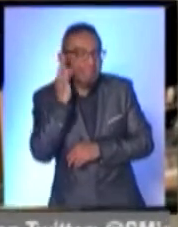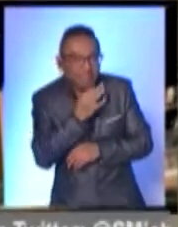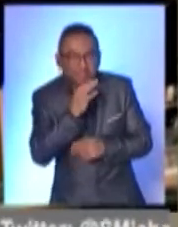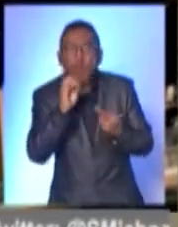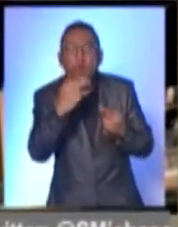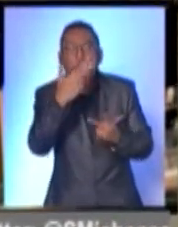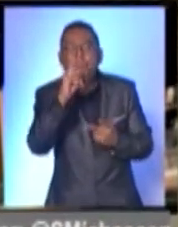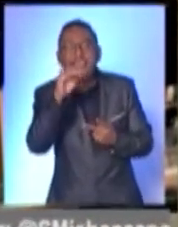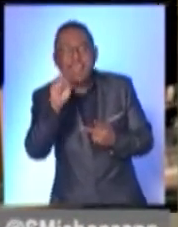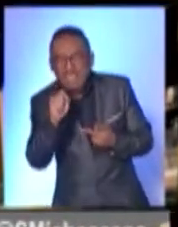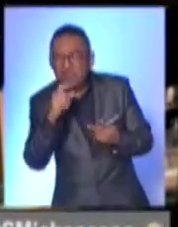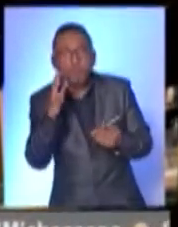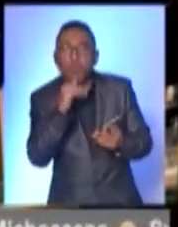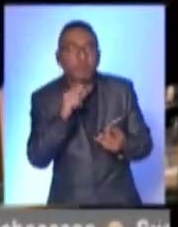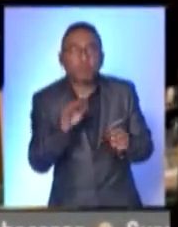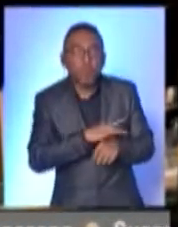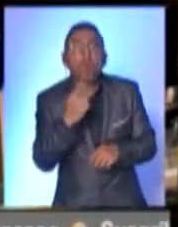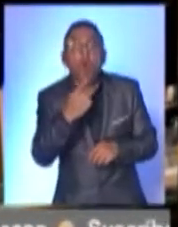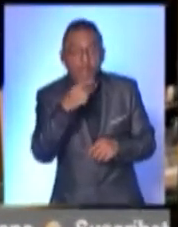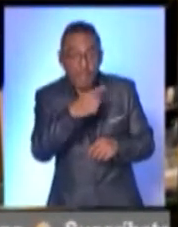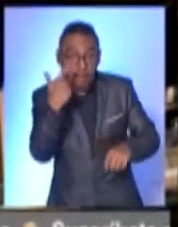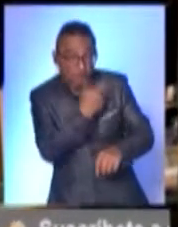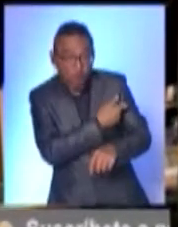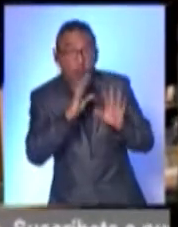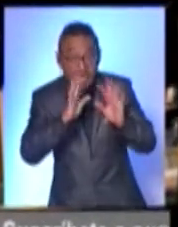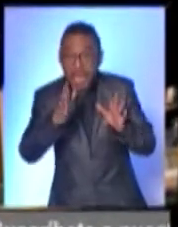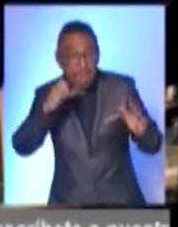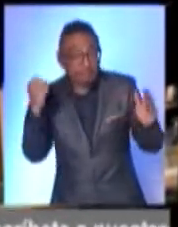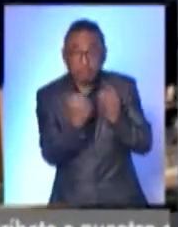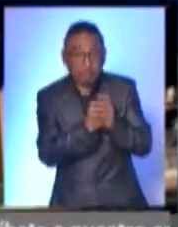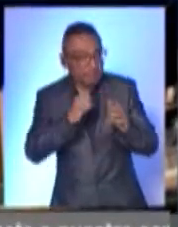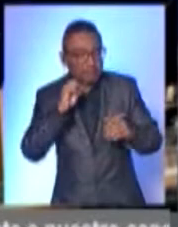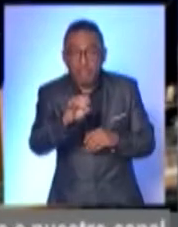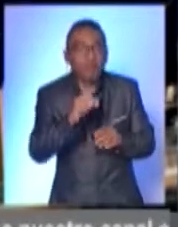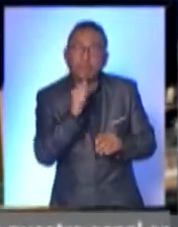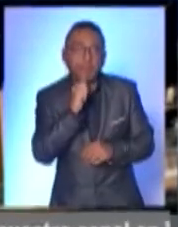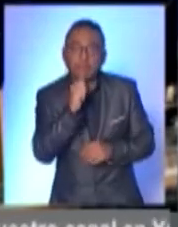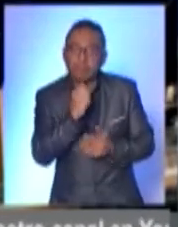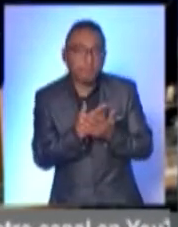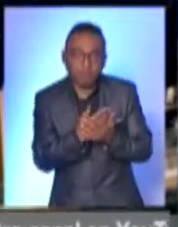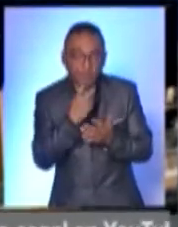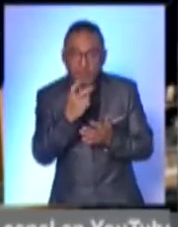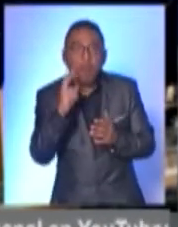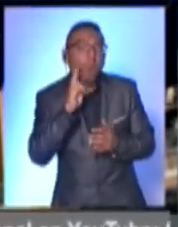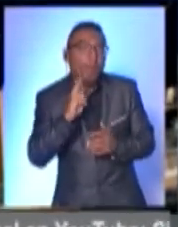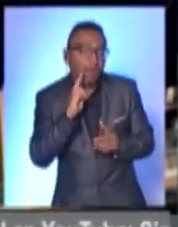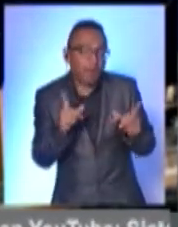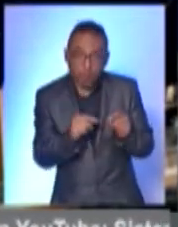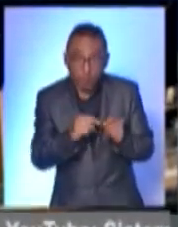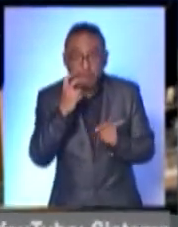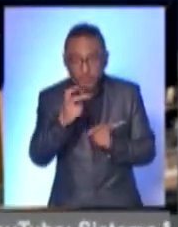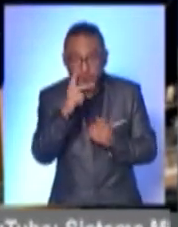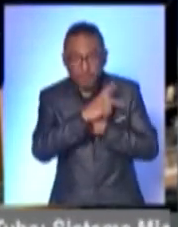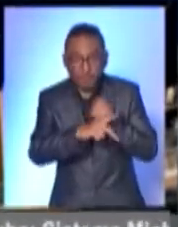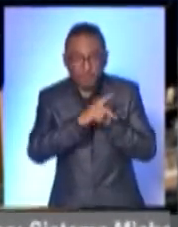no es una vacuna autorizada. La gente a veces no entiende. Del ensayo clínico que se llevó a cabo en nuestro país de la